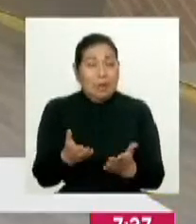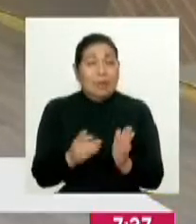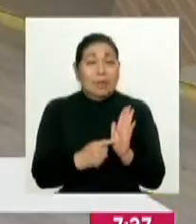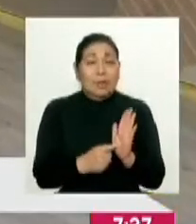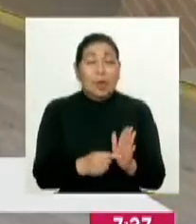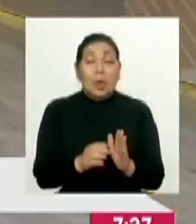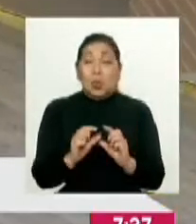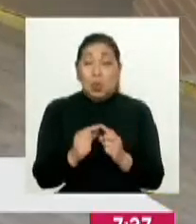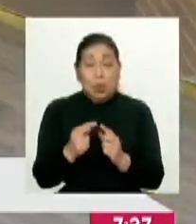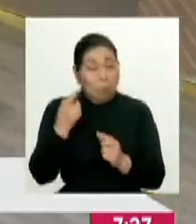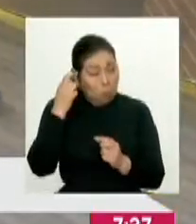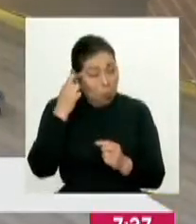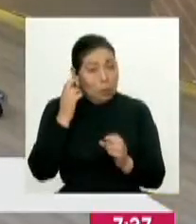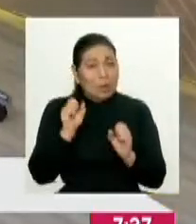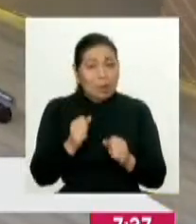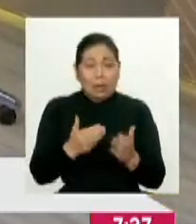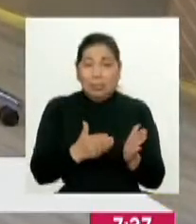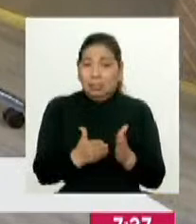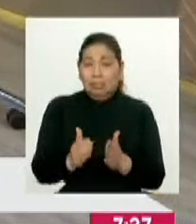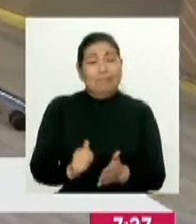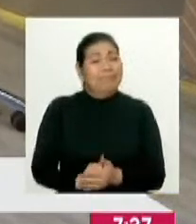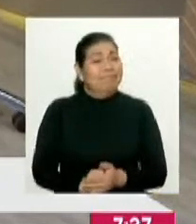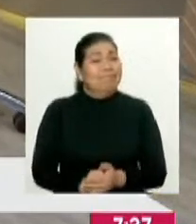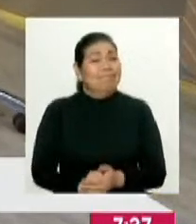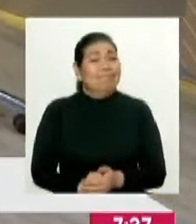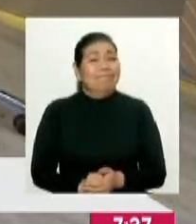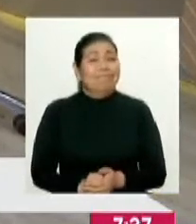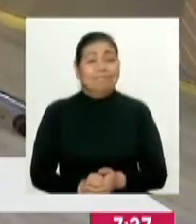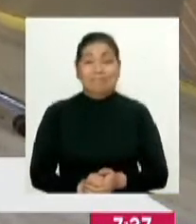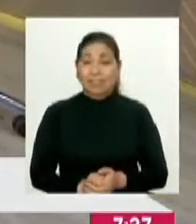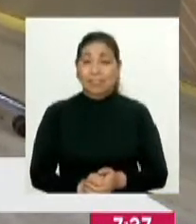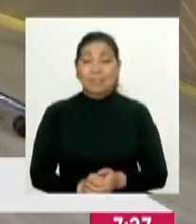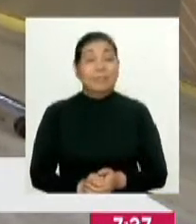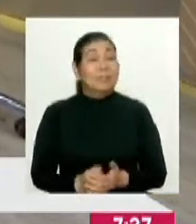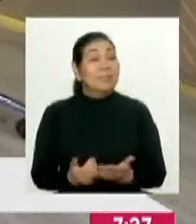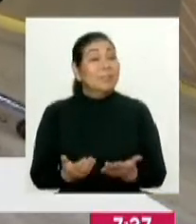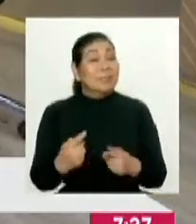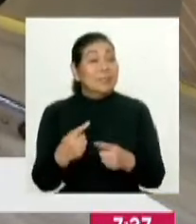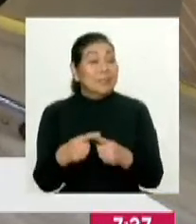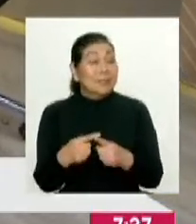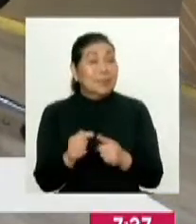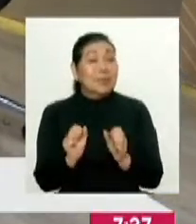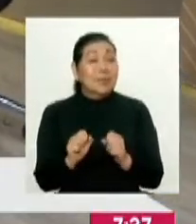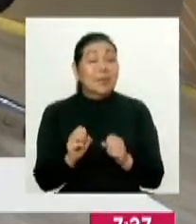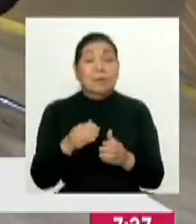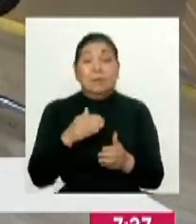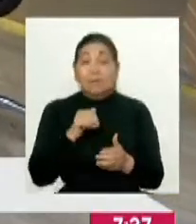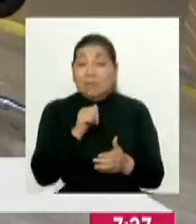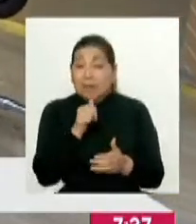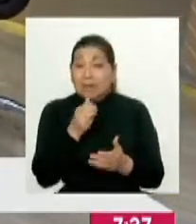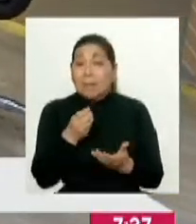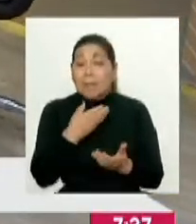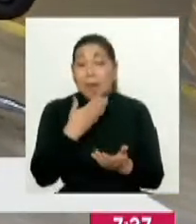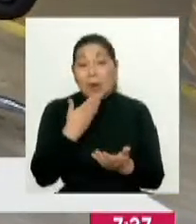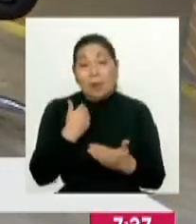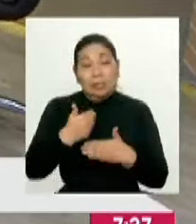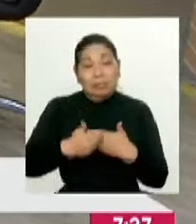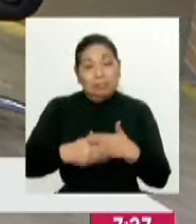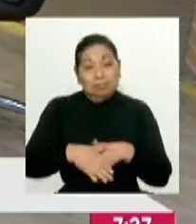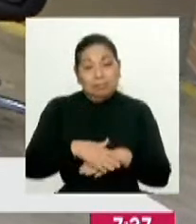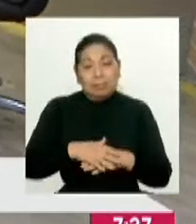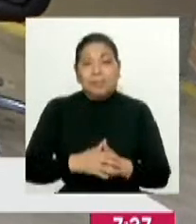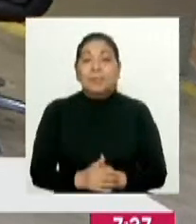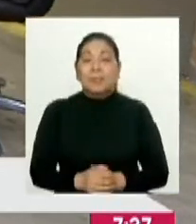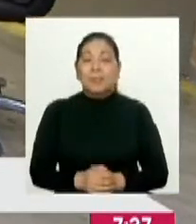representan a sus partidos políticos, terminan siendo juez y parte, ¿no? Bueno, hay varias cosas que todavía se pueden mejorar en el proceso. Se pueden